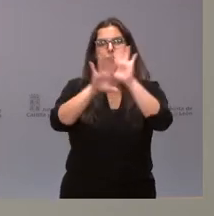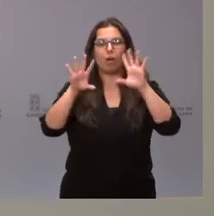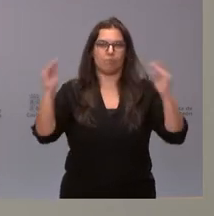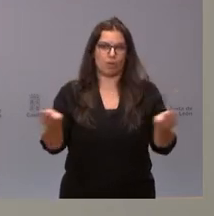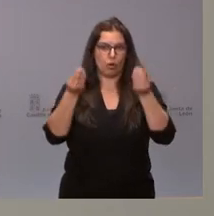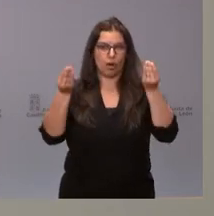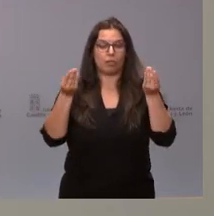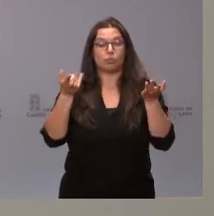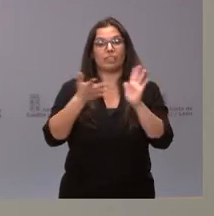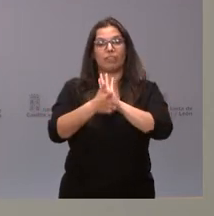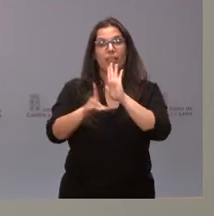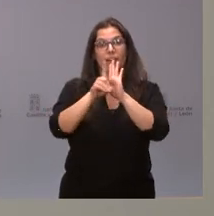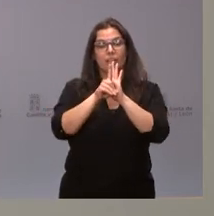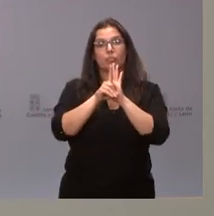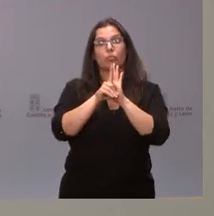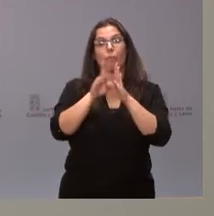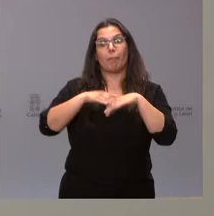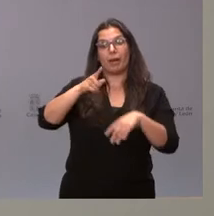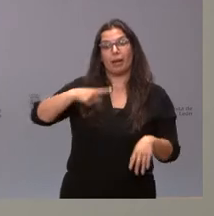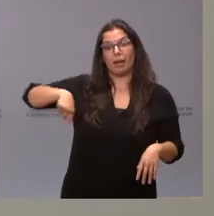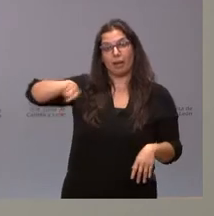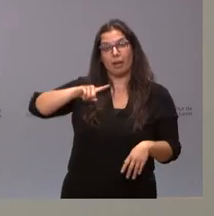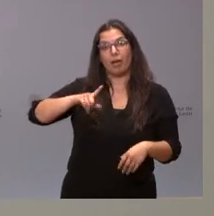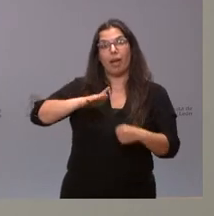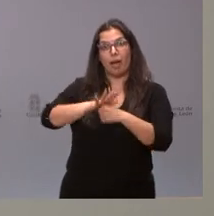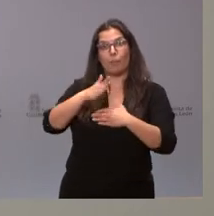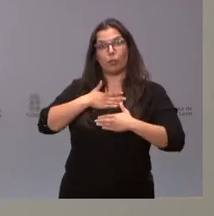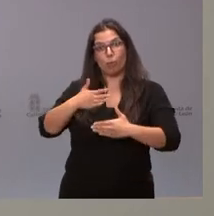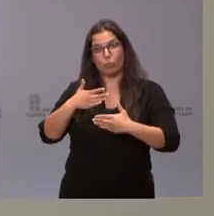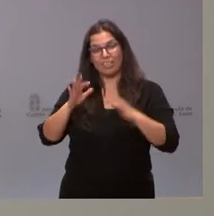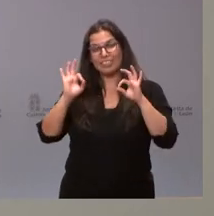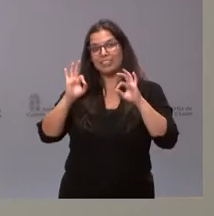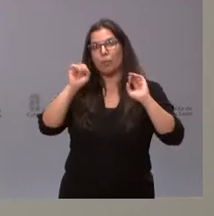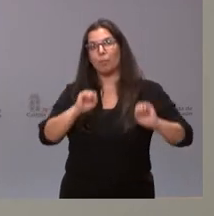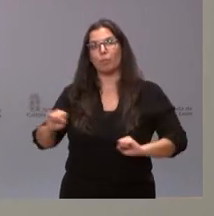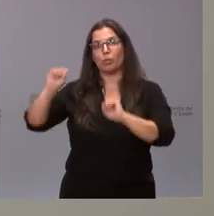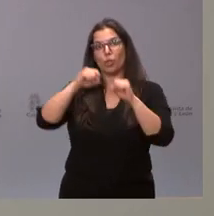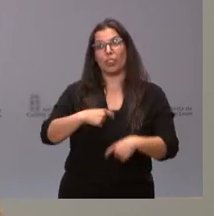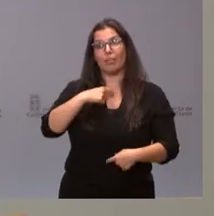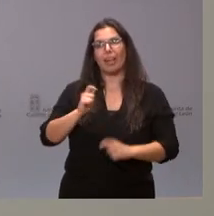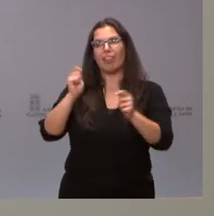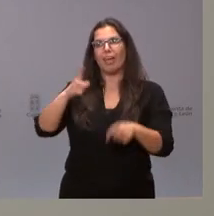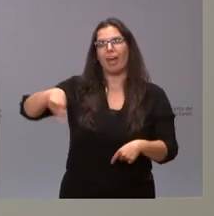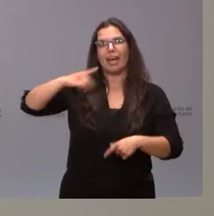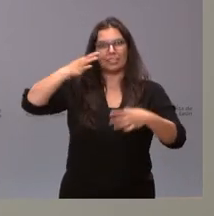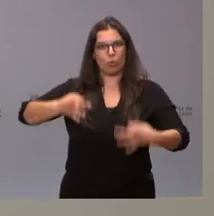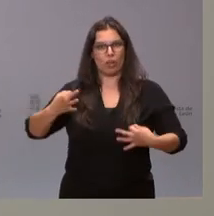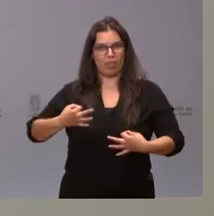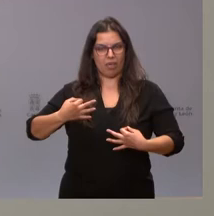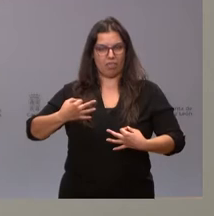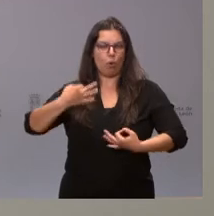es un decreto que al personal en el ámbito de voluntarios de Protección Civil les ofrece más seguridad jurídica,